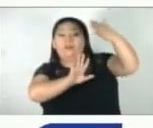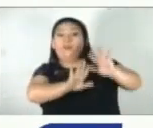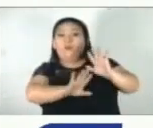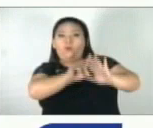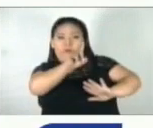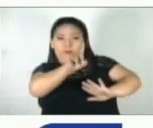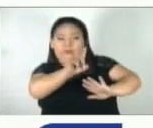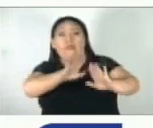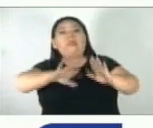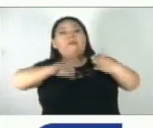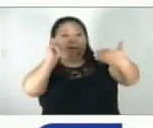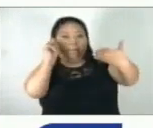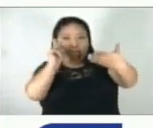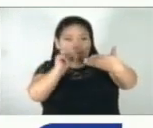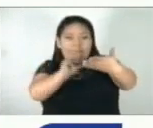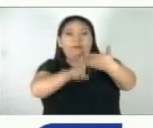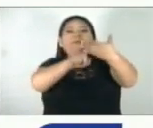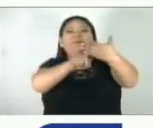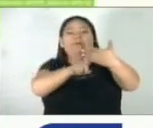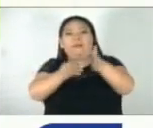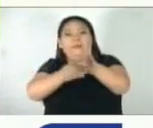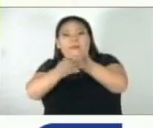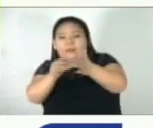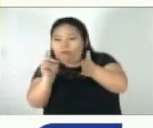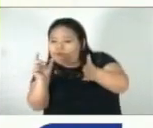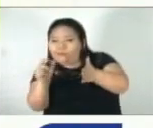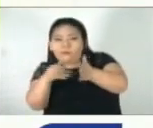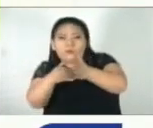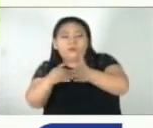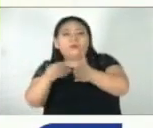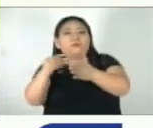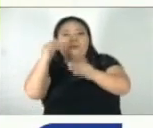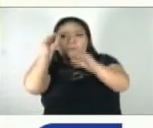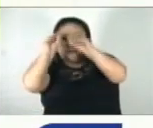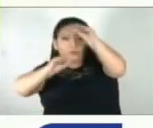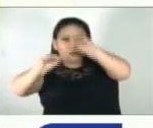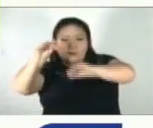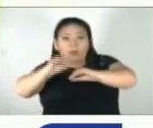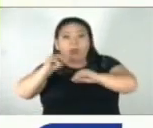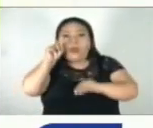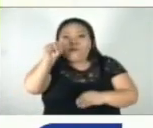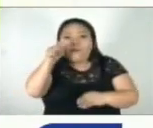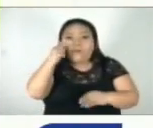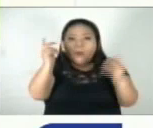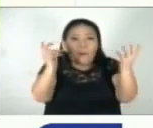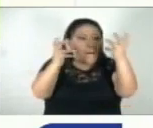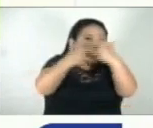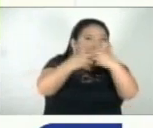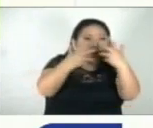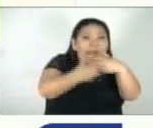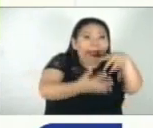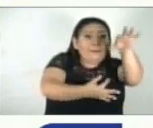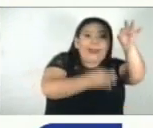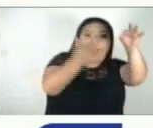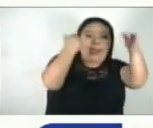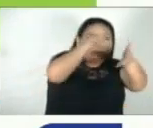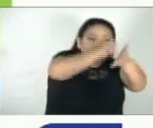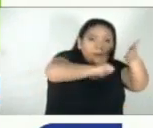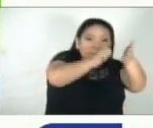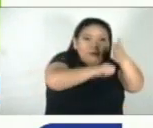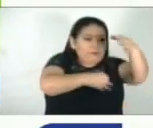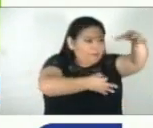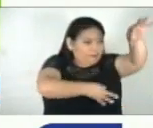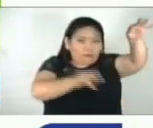y luego presionar el botón de Iniciar para continuar. Aquí verificará que los ingresos coincidan con su